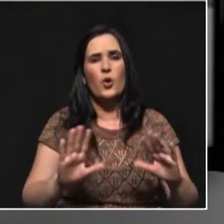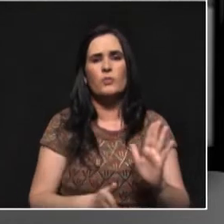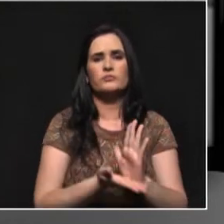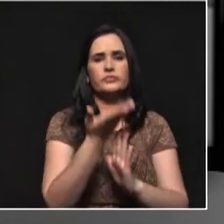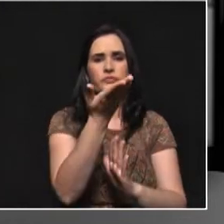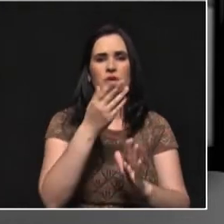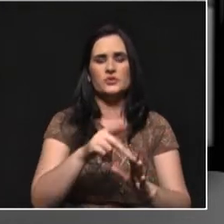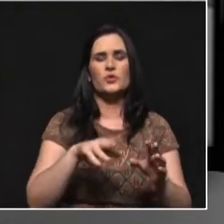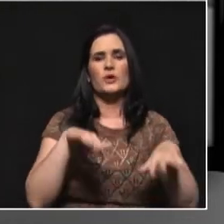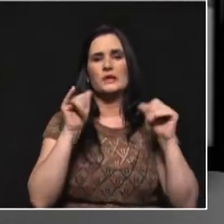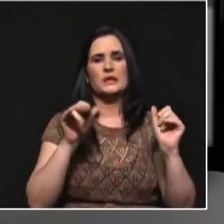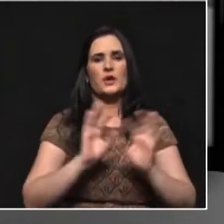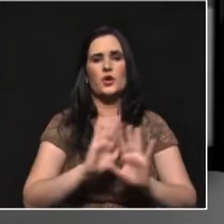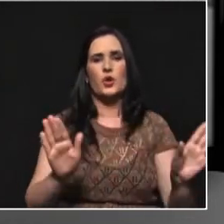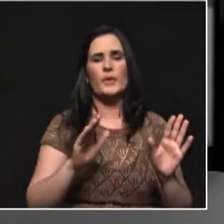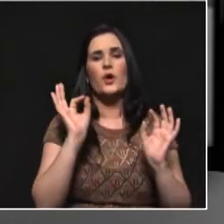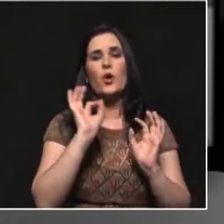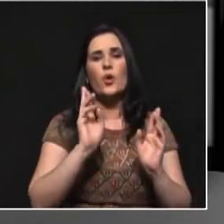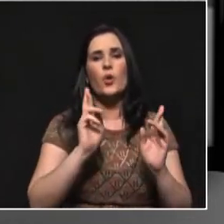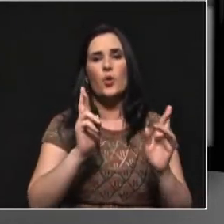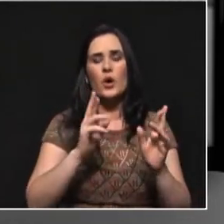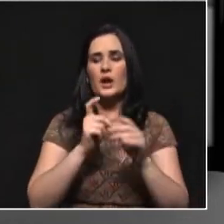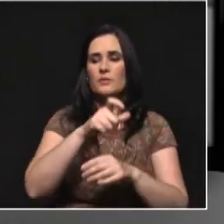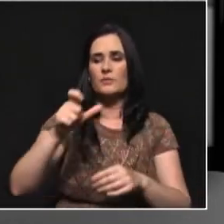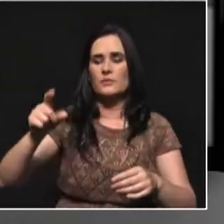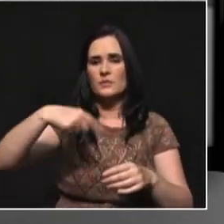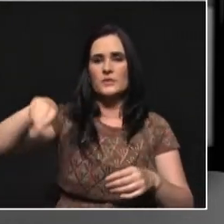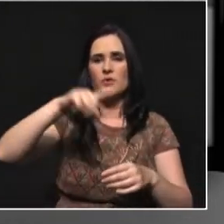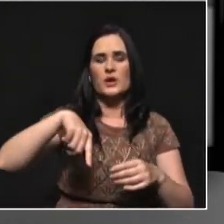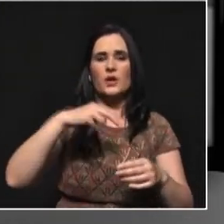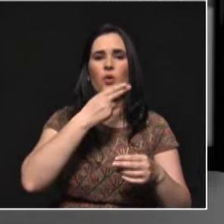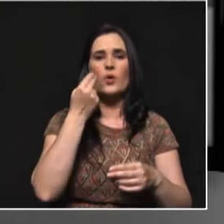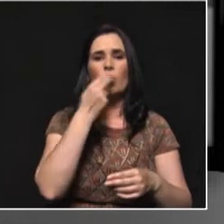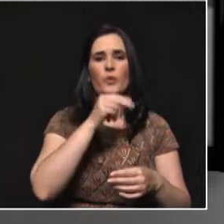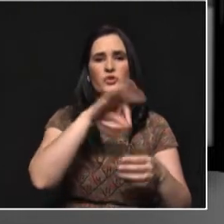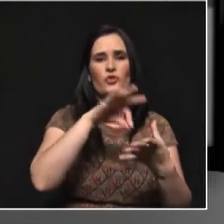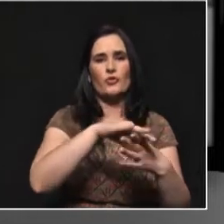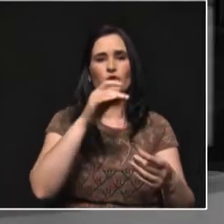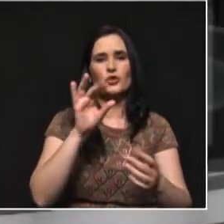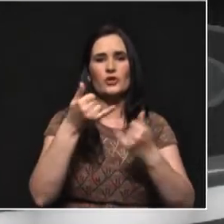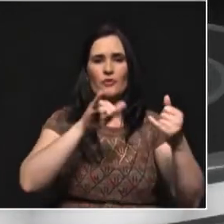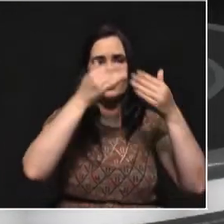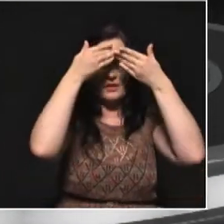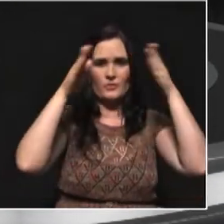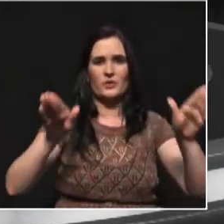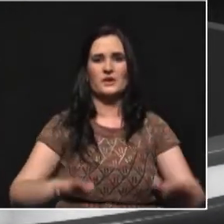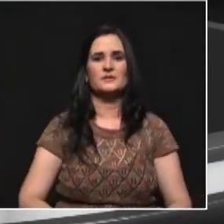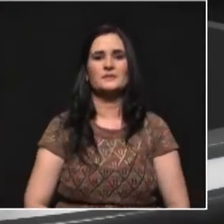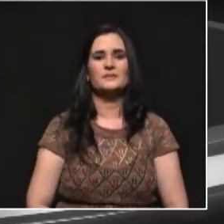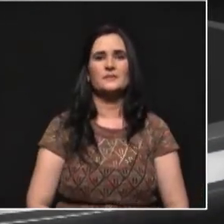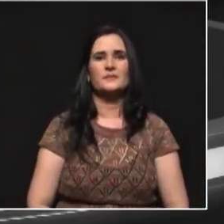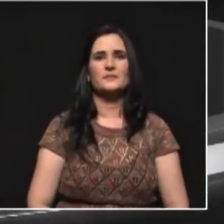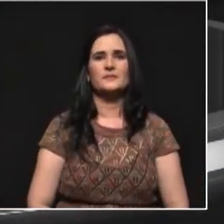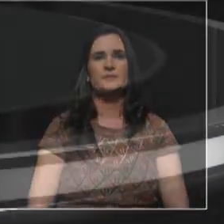abstención sea derrotada, en lo posible involucrando a ciudadanos que se comprometan con el voto como herramienta fundamental de la democracia. Ya regresamos en Teleantíquia la elección.